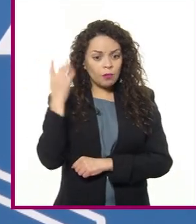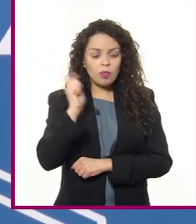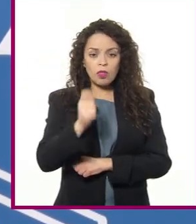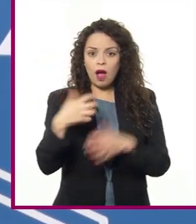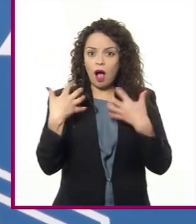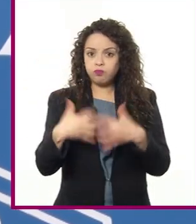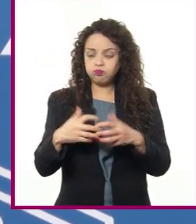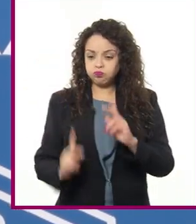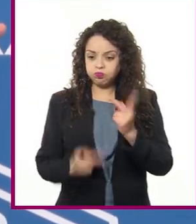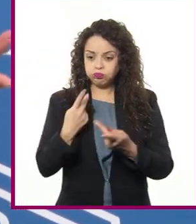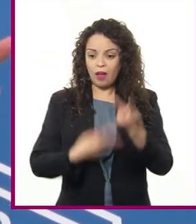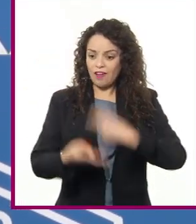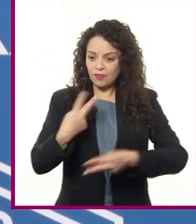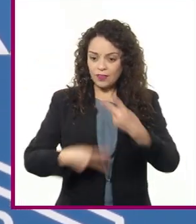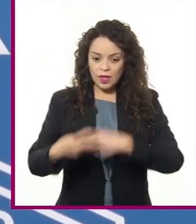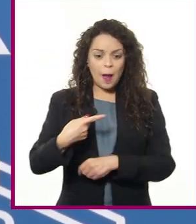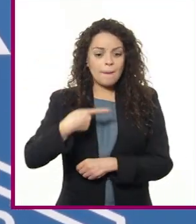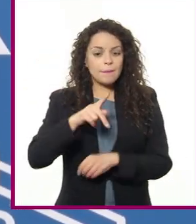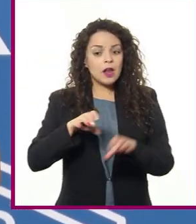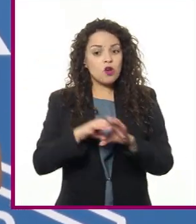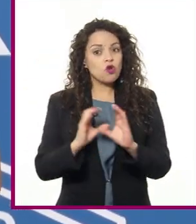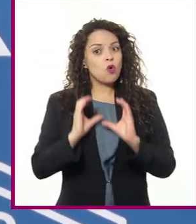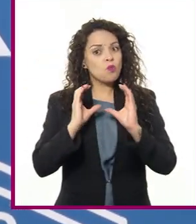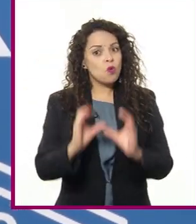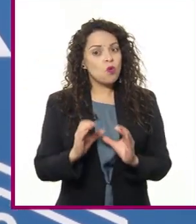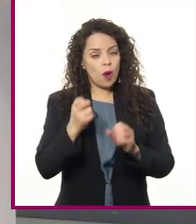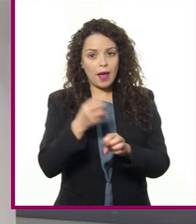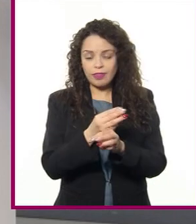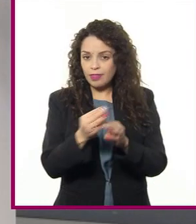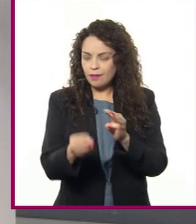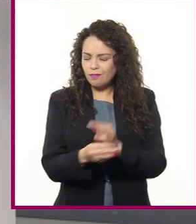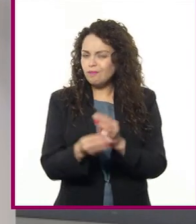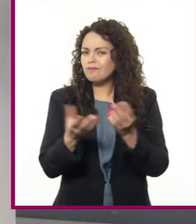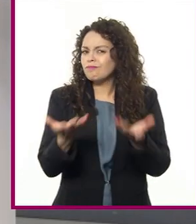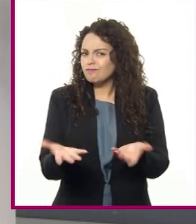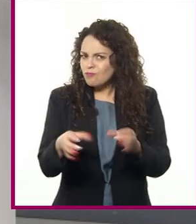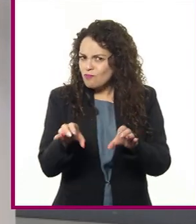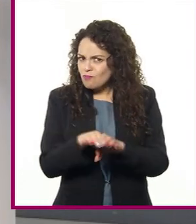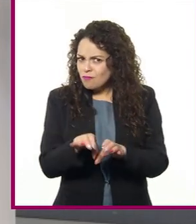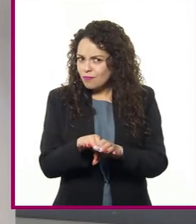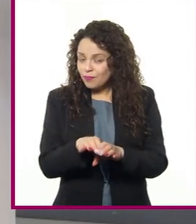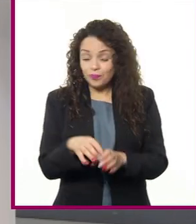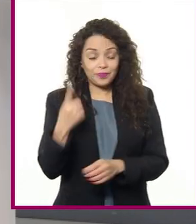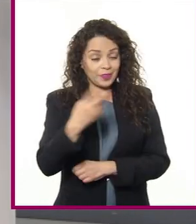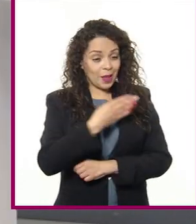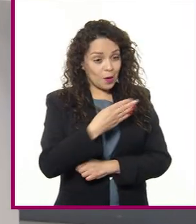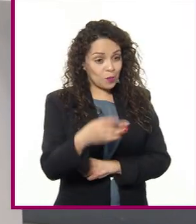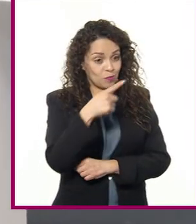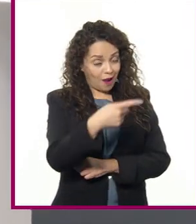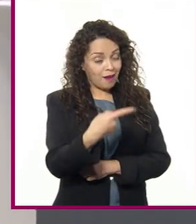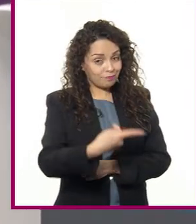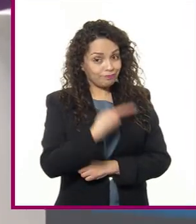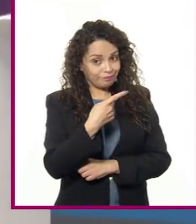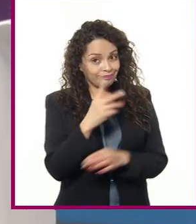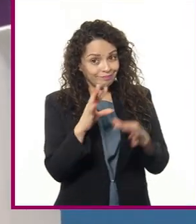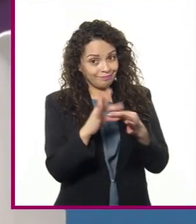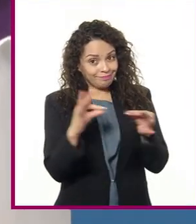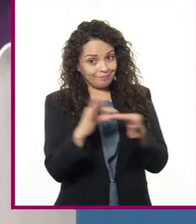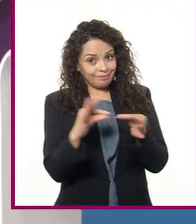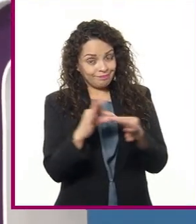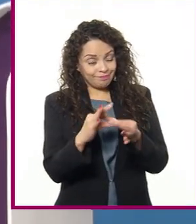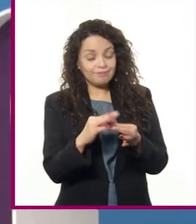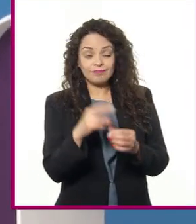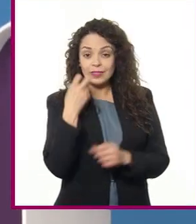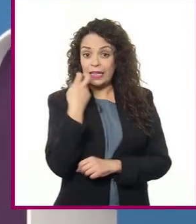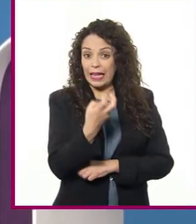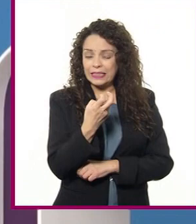pero ¿qué hay del cuidado de estos recursos? ¡Qué bueno que mencionas esto, Nadia! Pues es